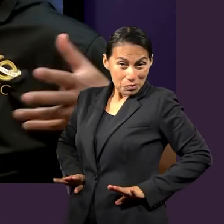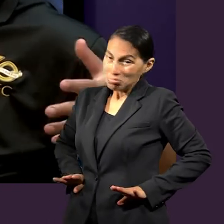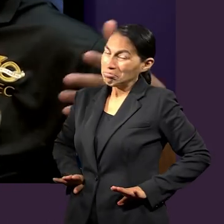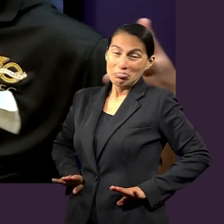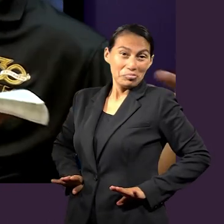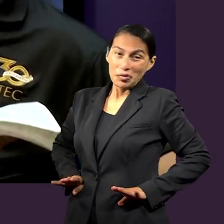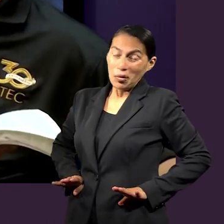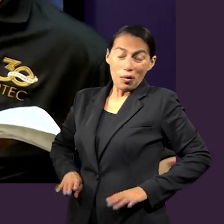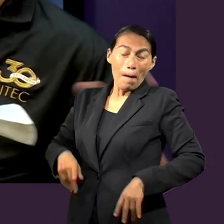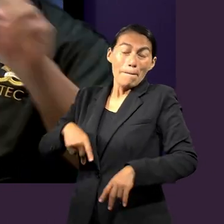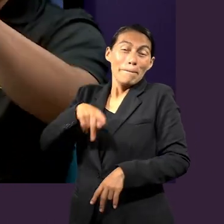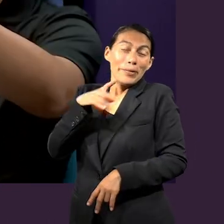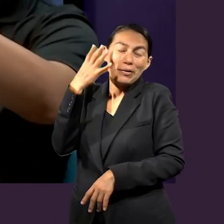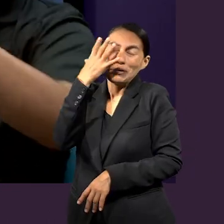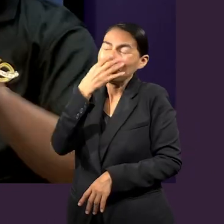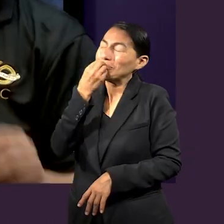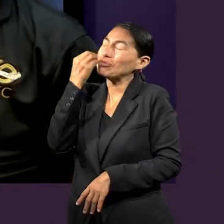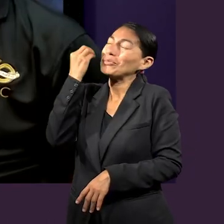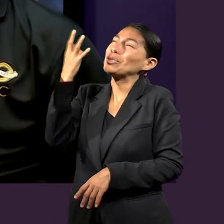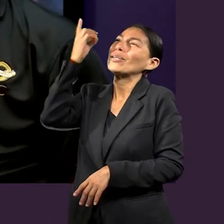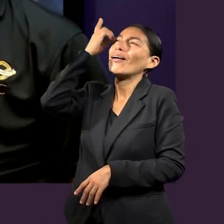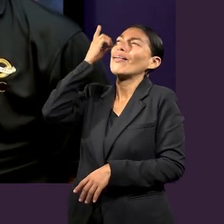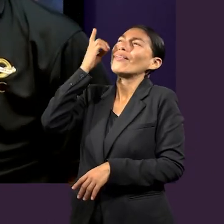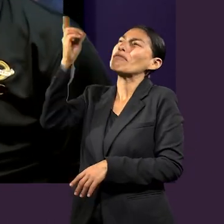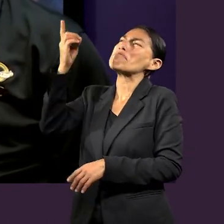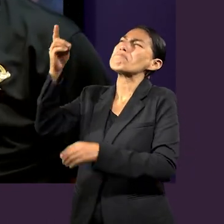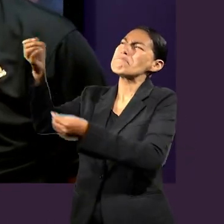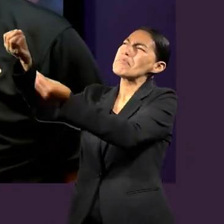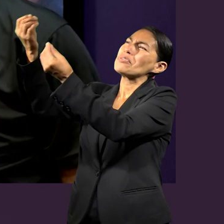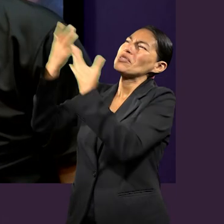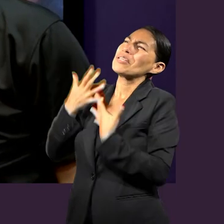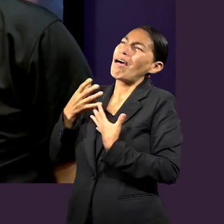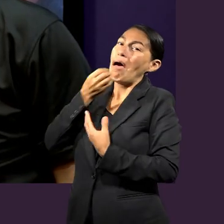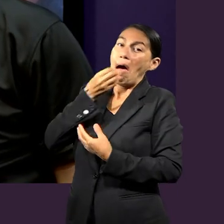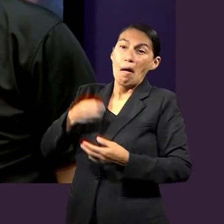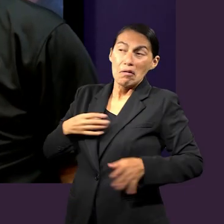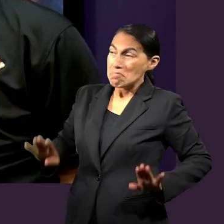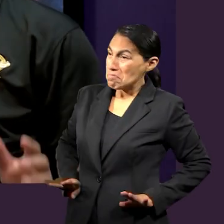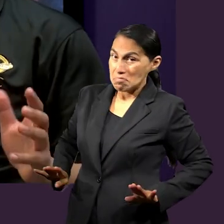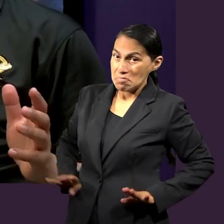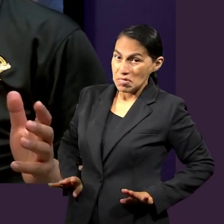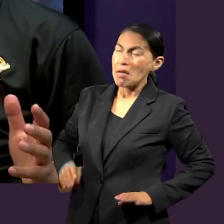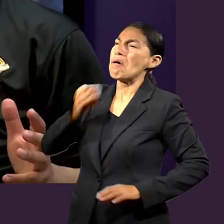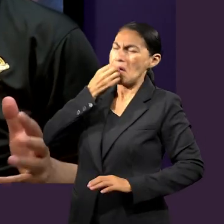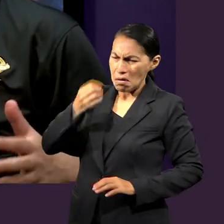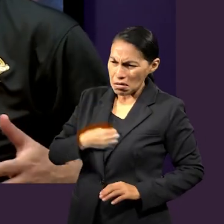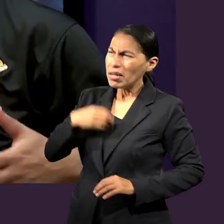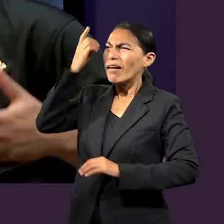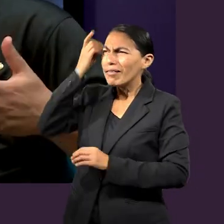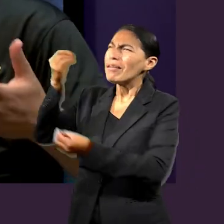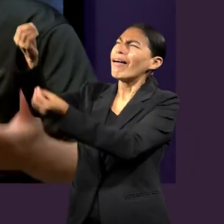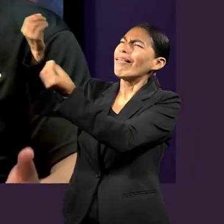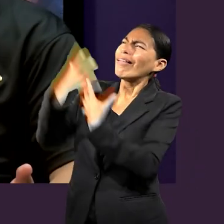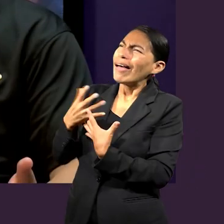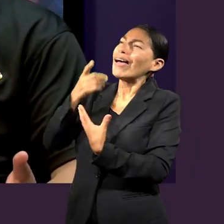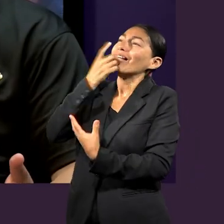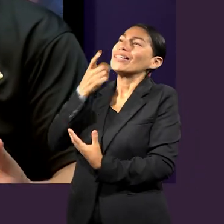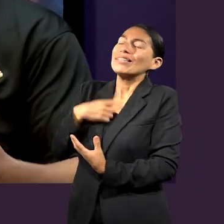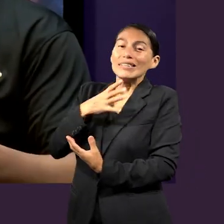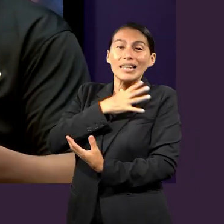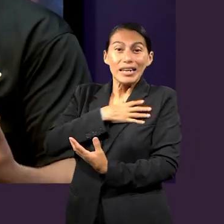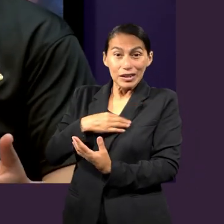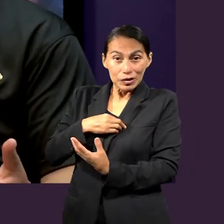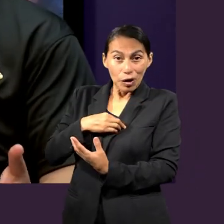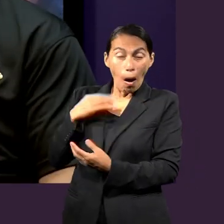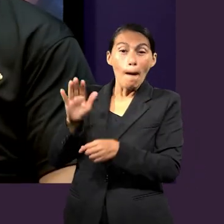está compartiendo algo que nosotros no merecemos, que eso es lo maravilloso de esto. Y Él desde su trono comparte esa